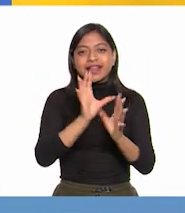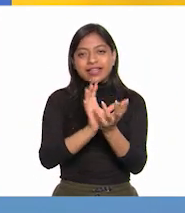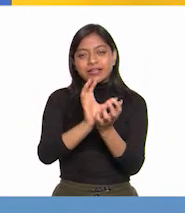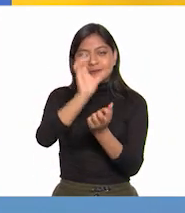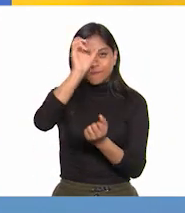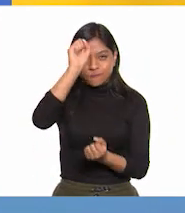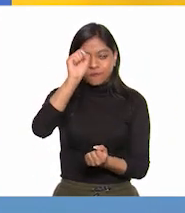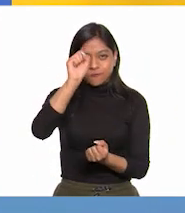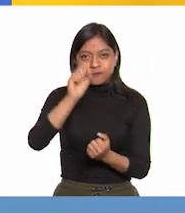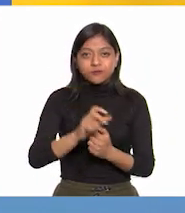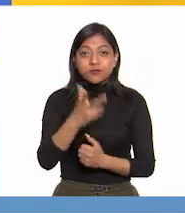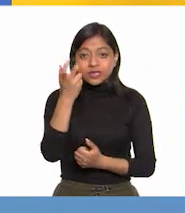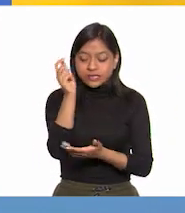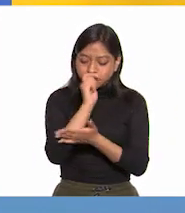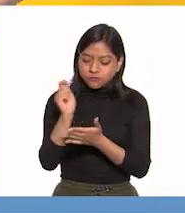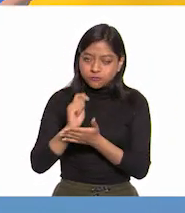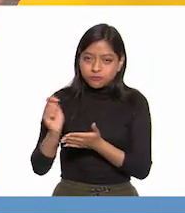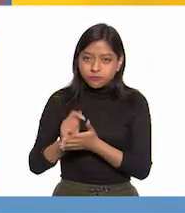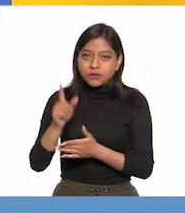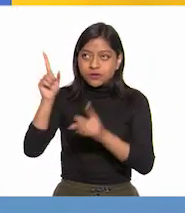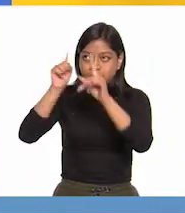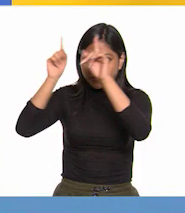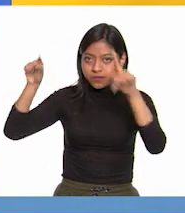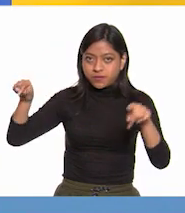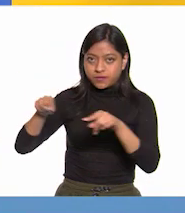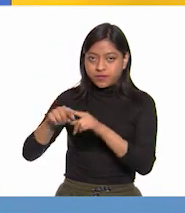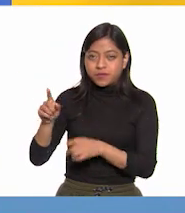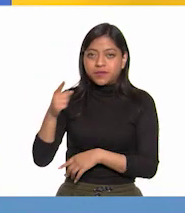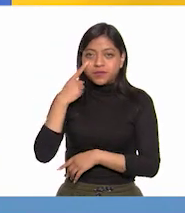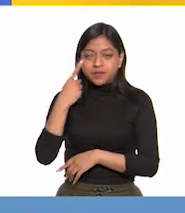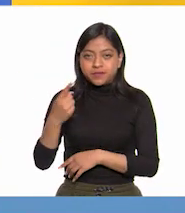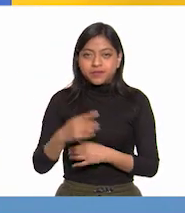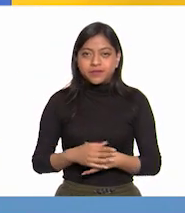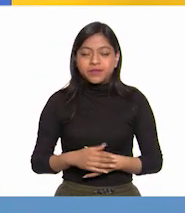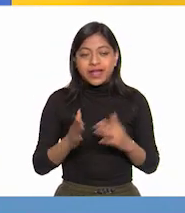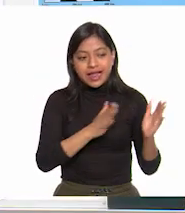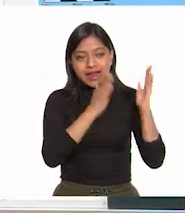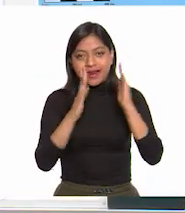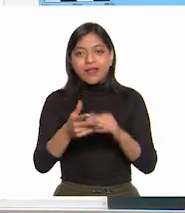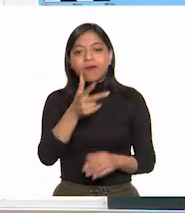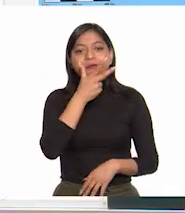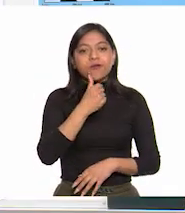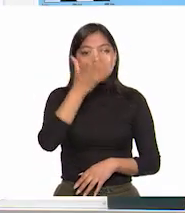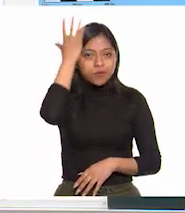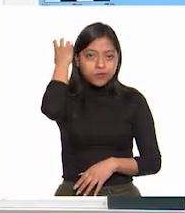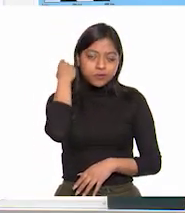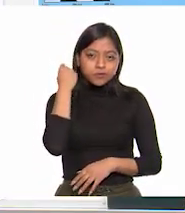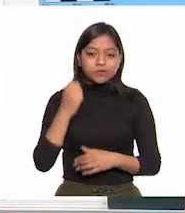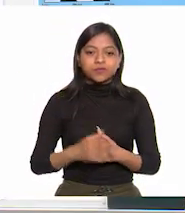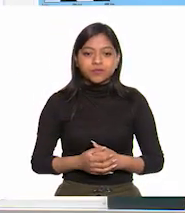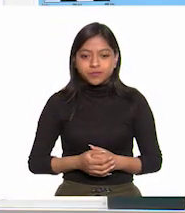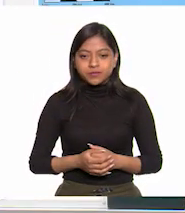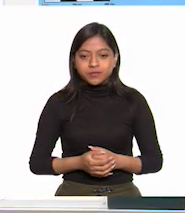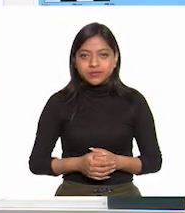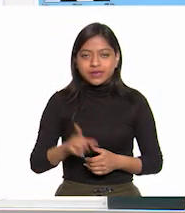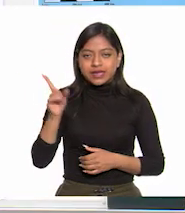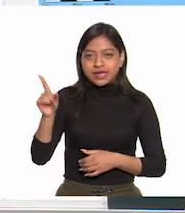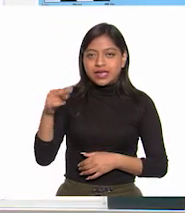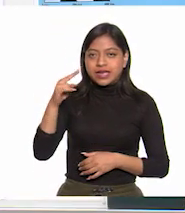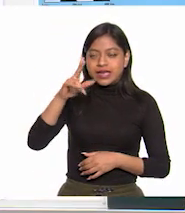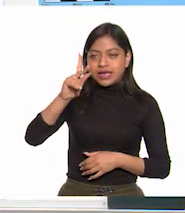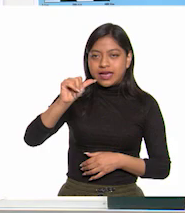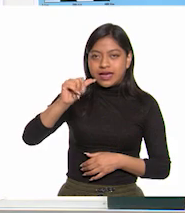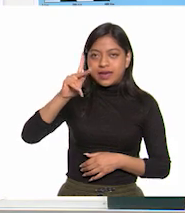eso que ésta está en el pizarrón al lado de Morelos y es conocida como la Constitución de Apatzingán,